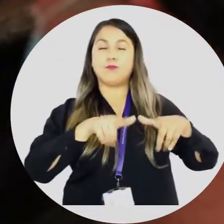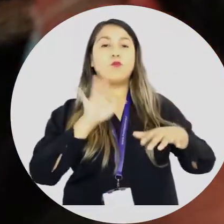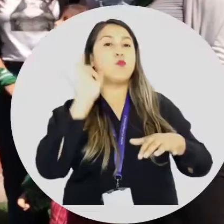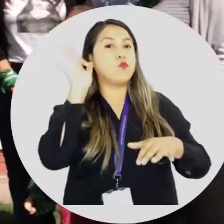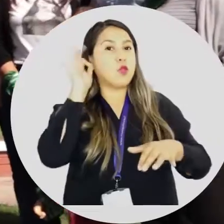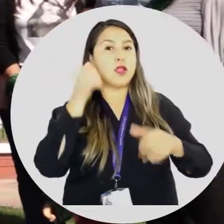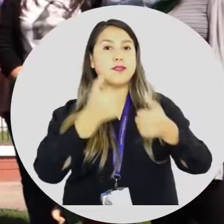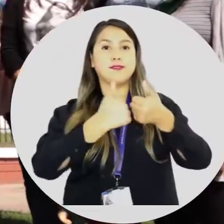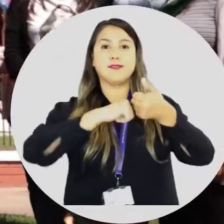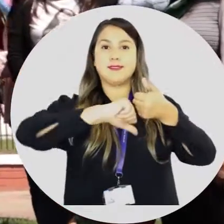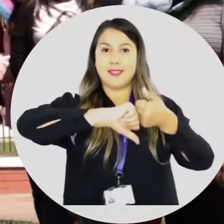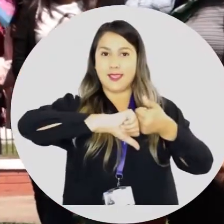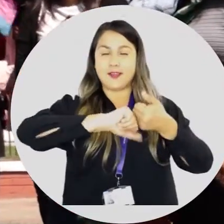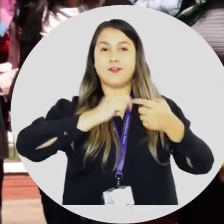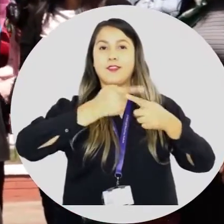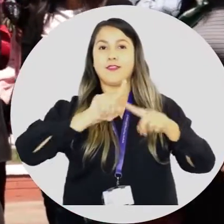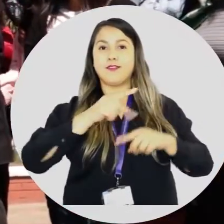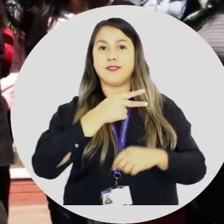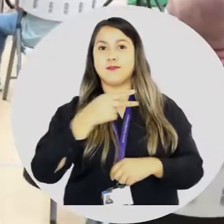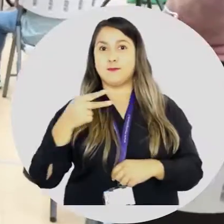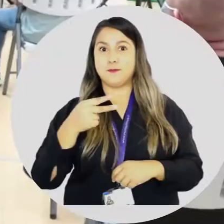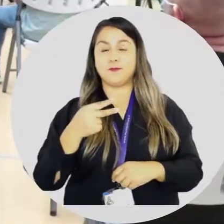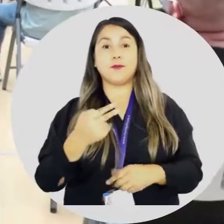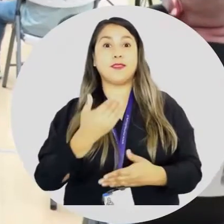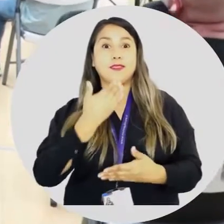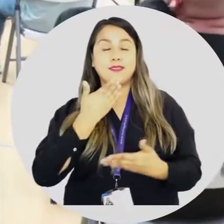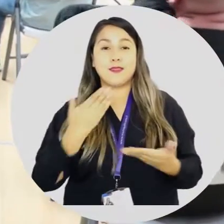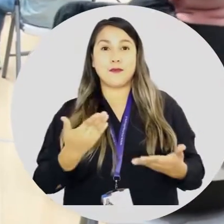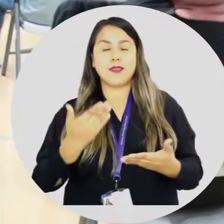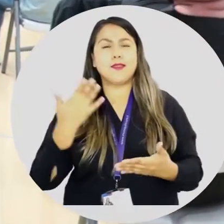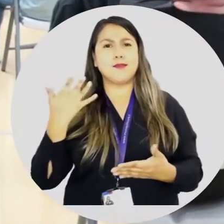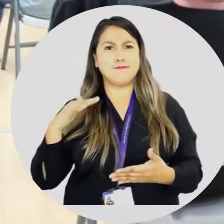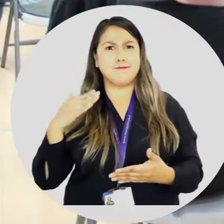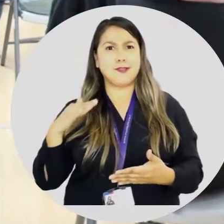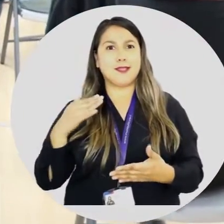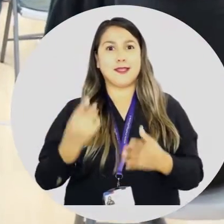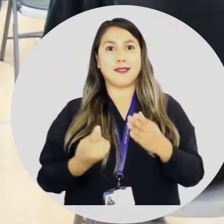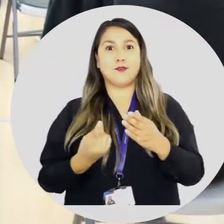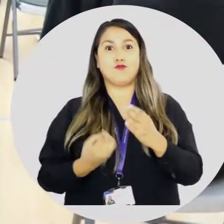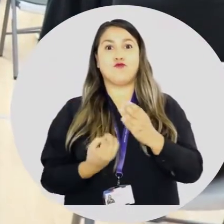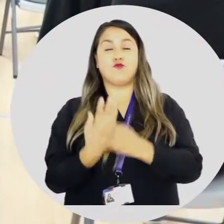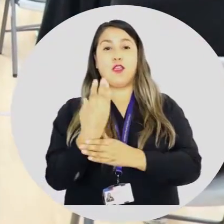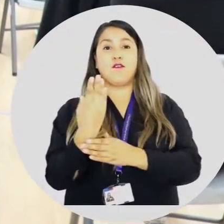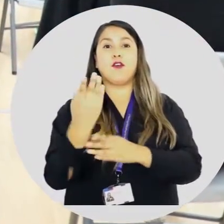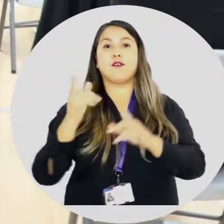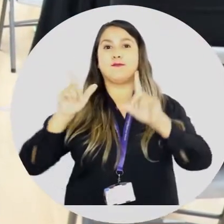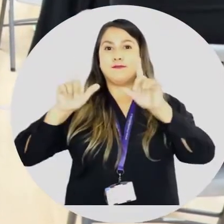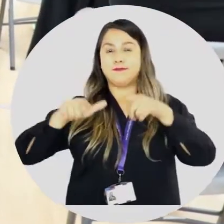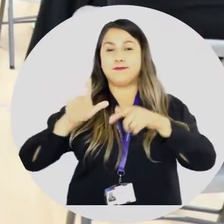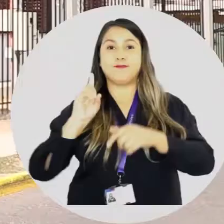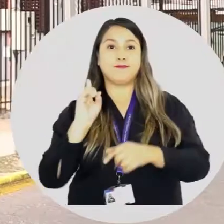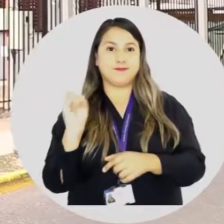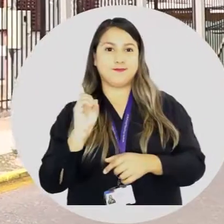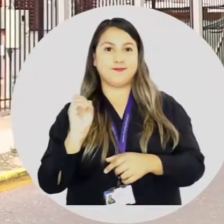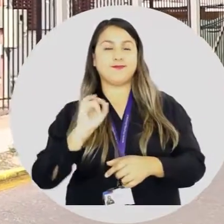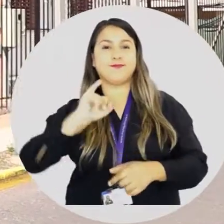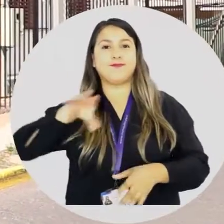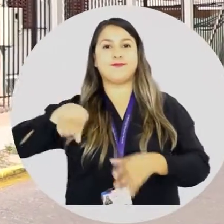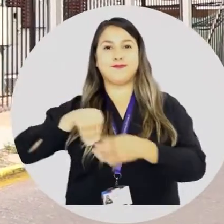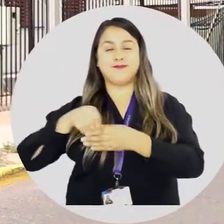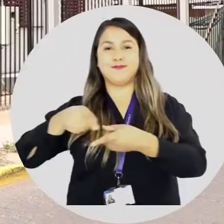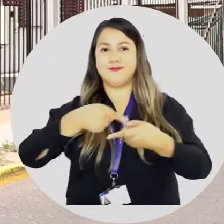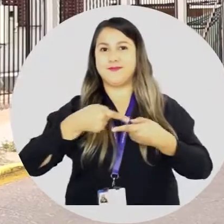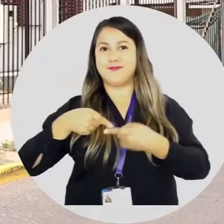Mujeres, Género y Diversidad Sexual, y la importante creación del departamento para la discapacidad e